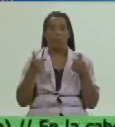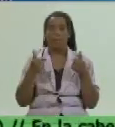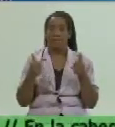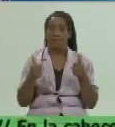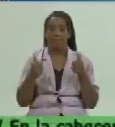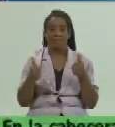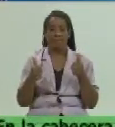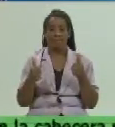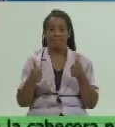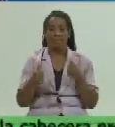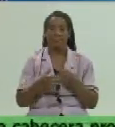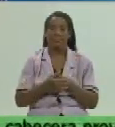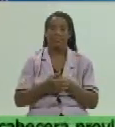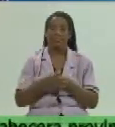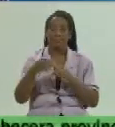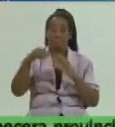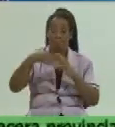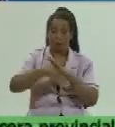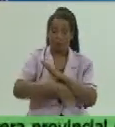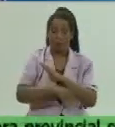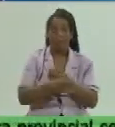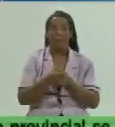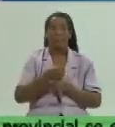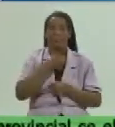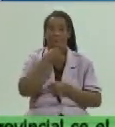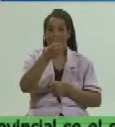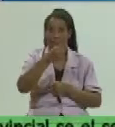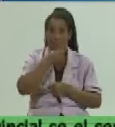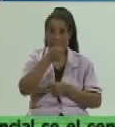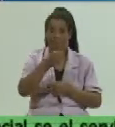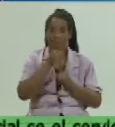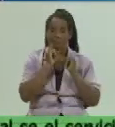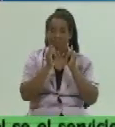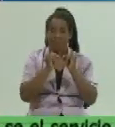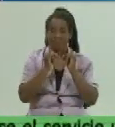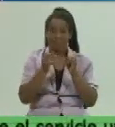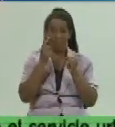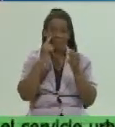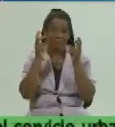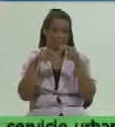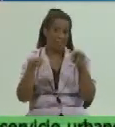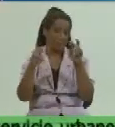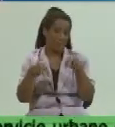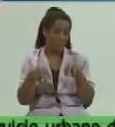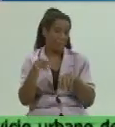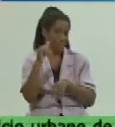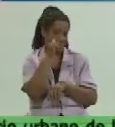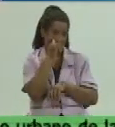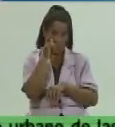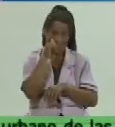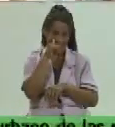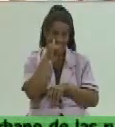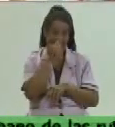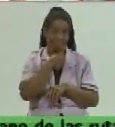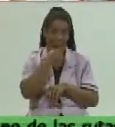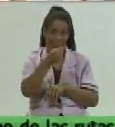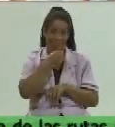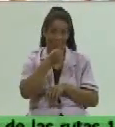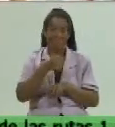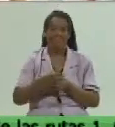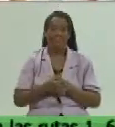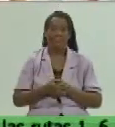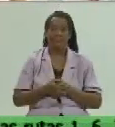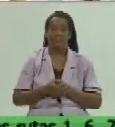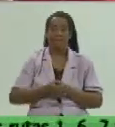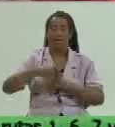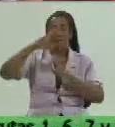esté por debajo. Orlando Cruz estuvo trabajando sobre el tema, averiguando, y nos trae el siguiente material. Las